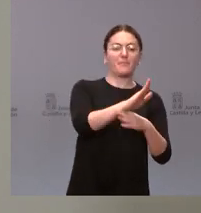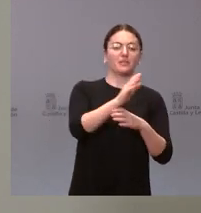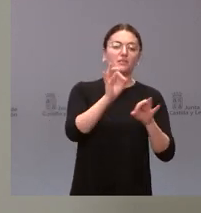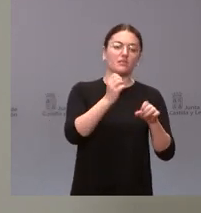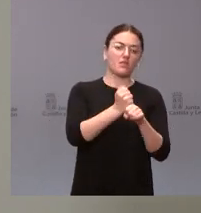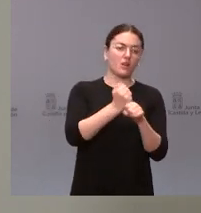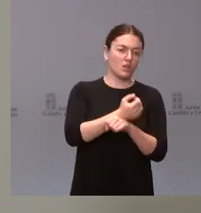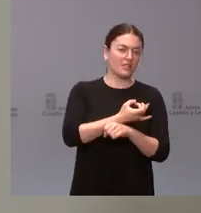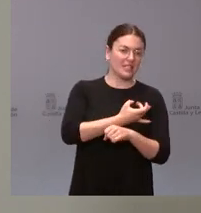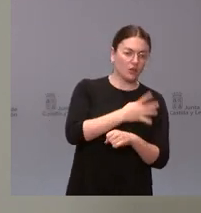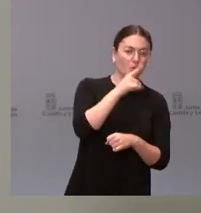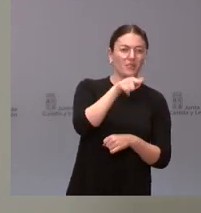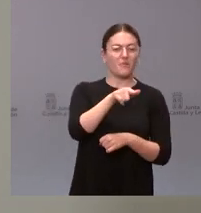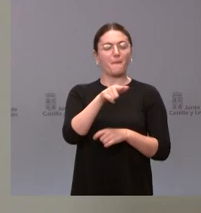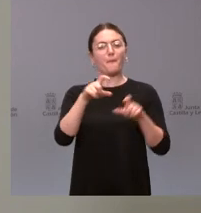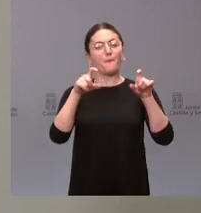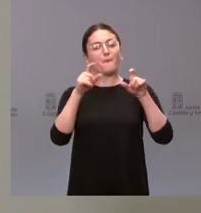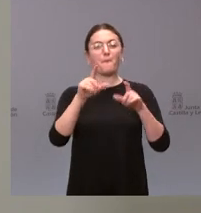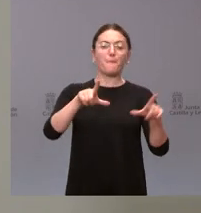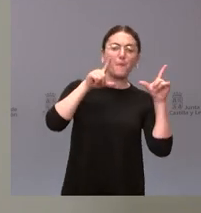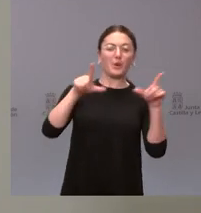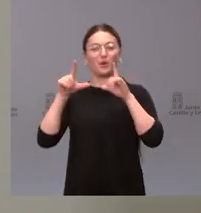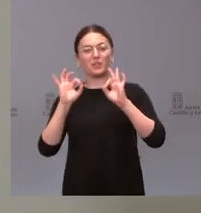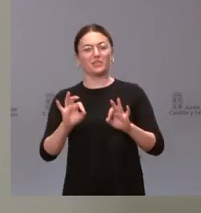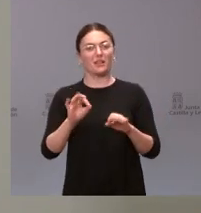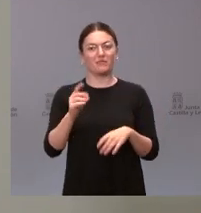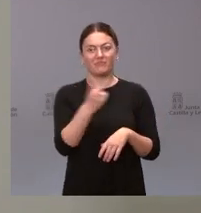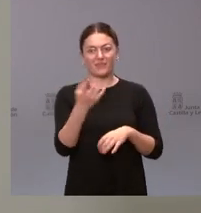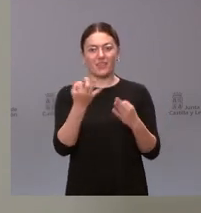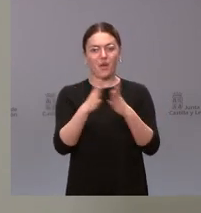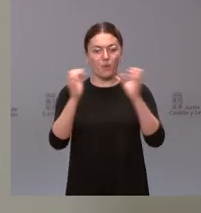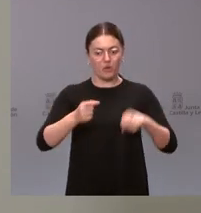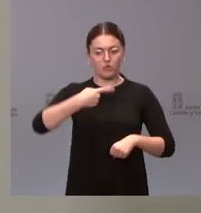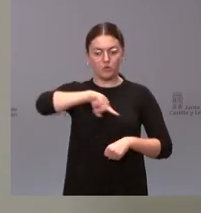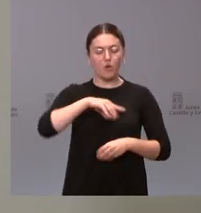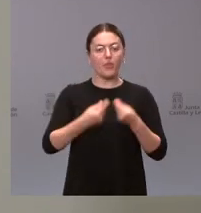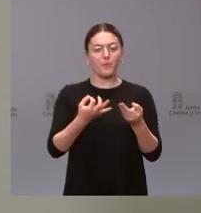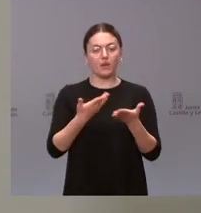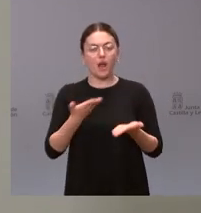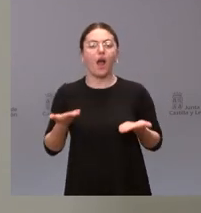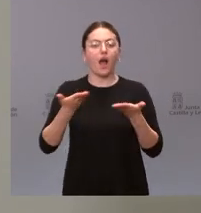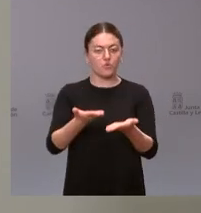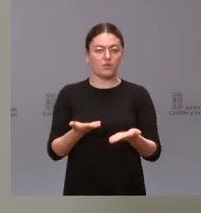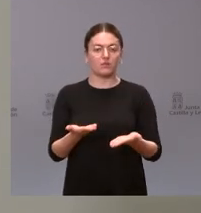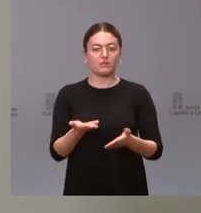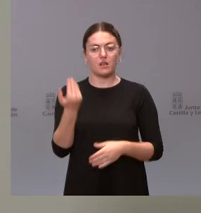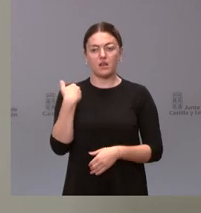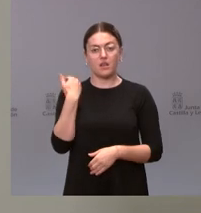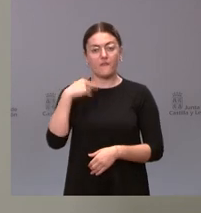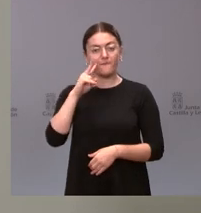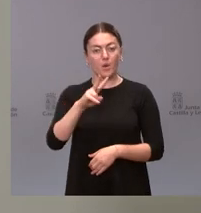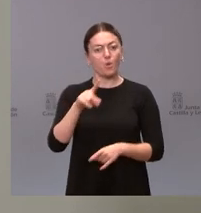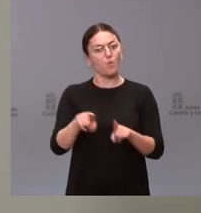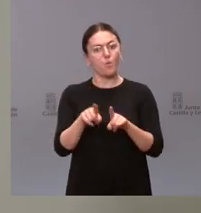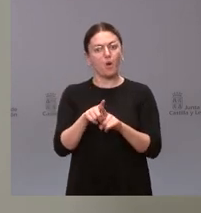y además son ellos los que tienen que formalizar el acuerdo a los demás nos corresponde ayudar ayer vimos muy buena